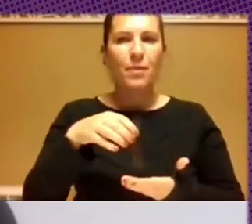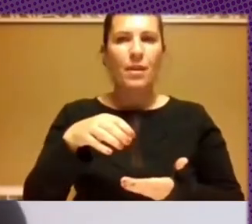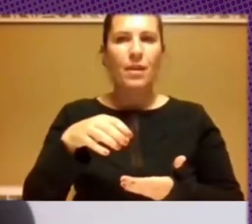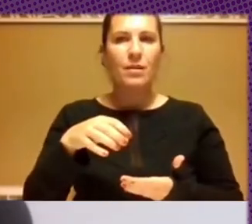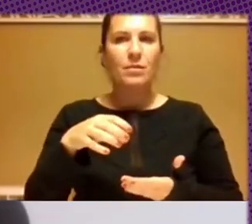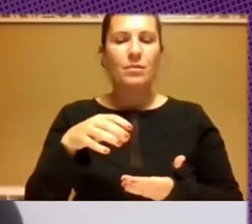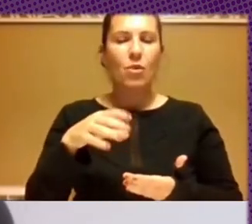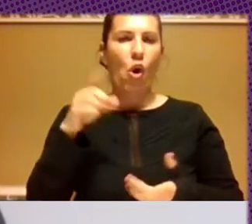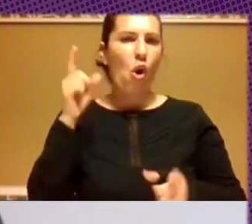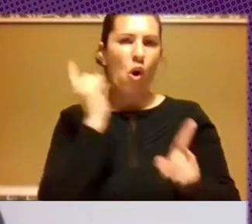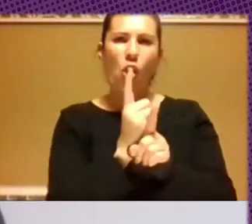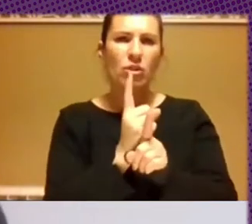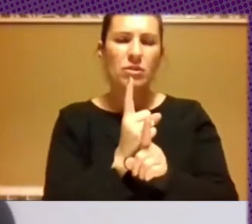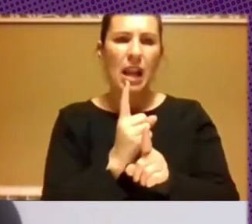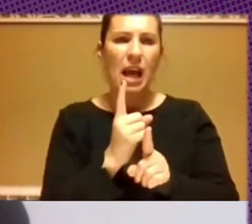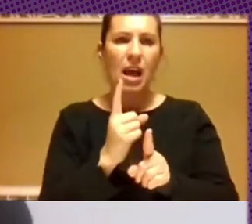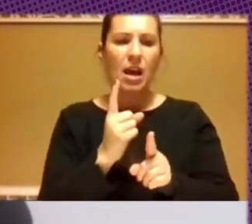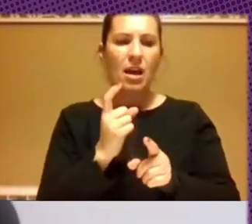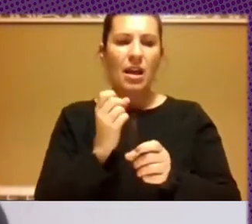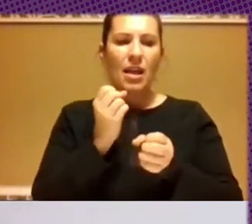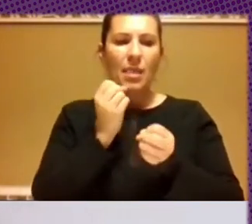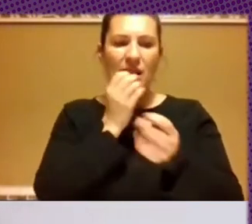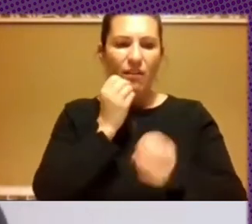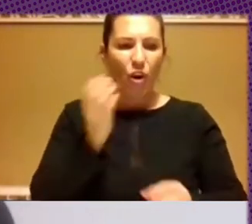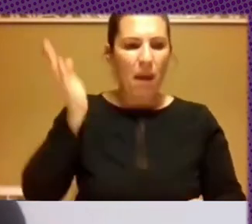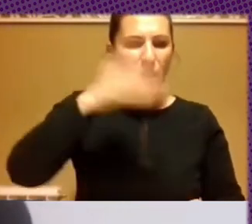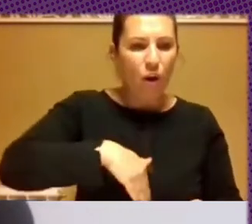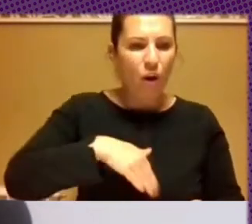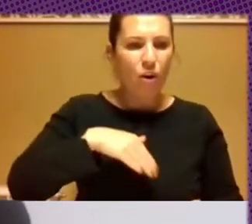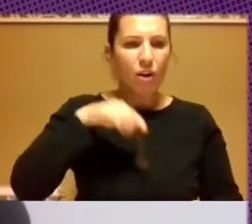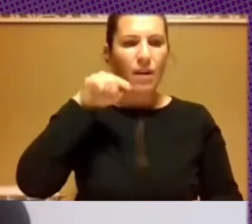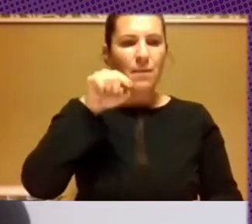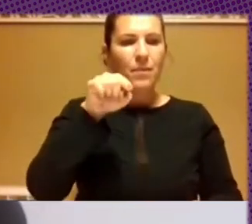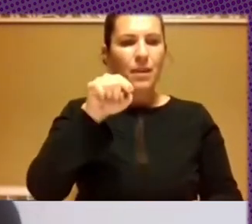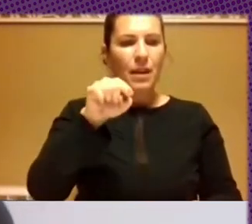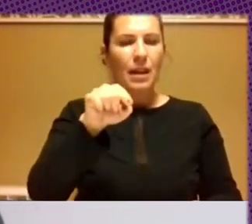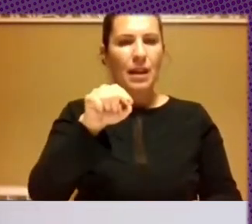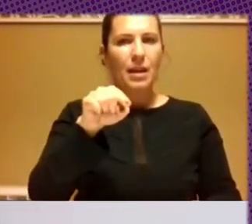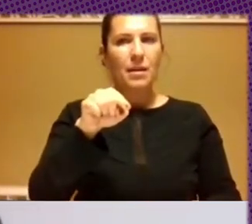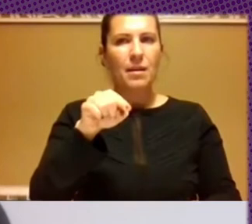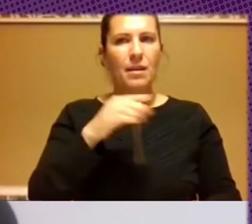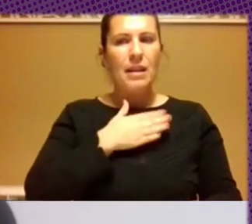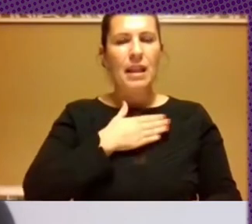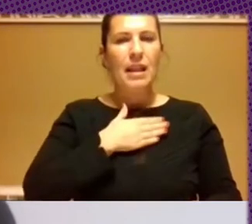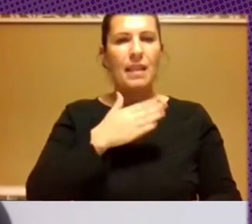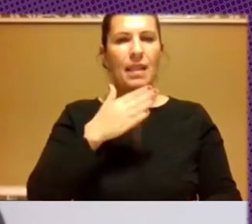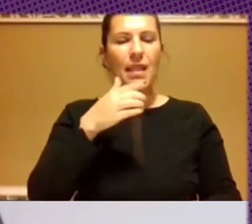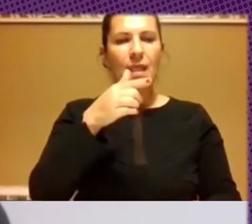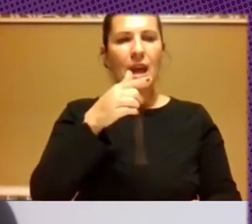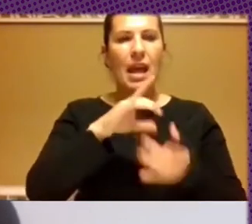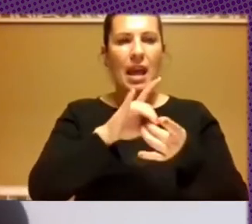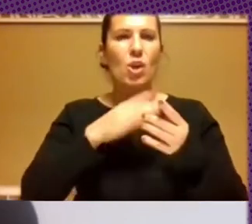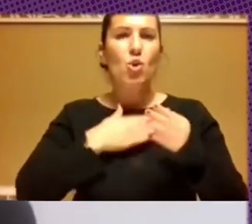contra la desinformación. Su laboratorio es el Tlatelolcolab y ellos,